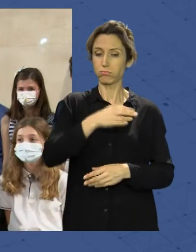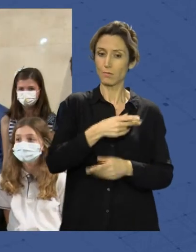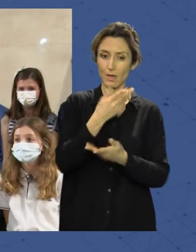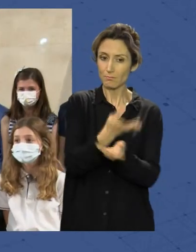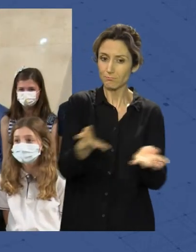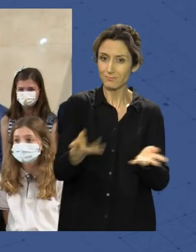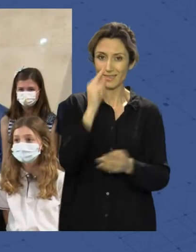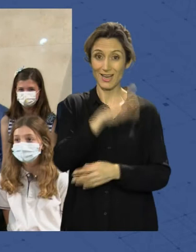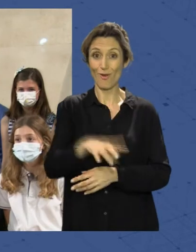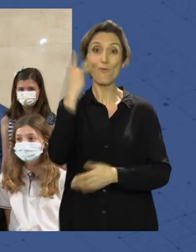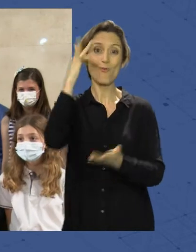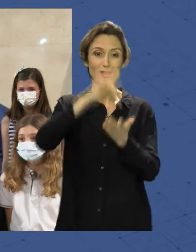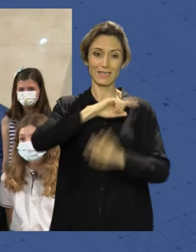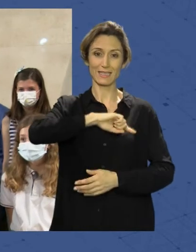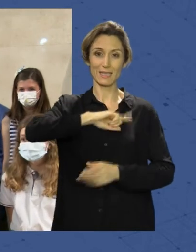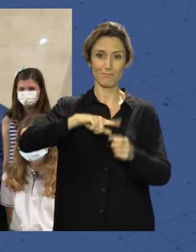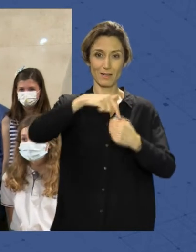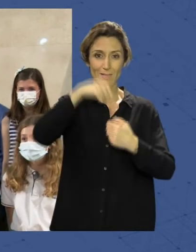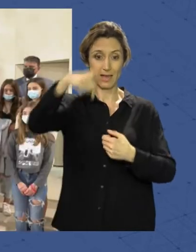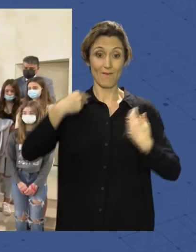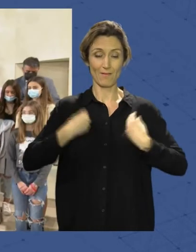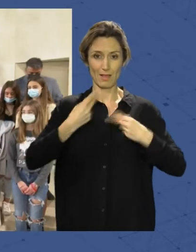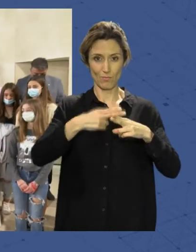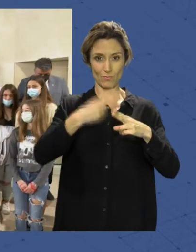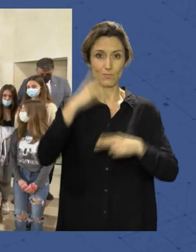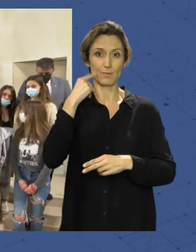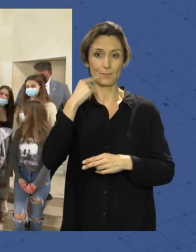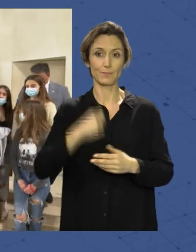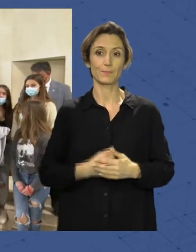al menos por un día, partícipes de la vida política almeriense.